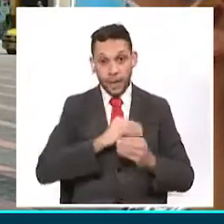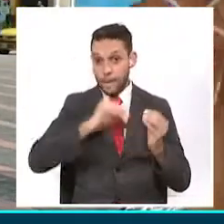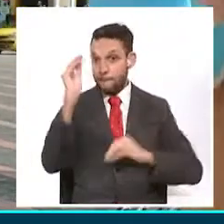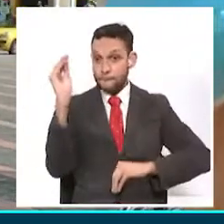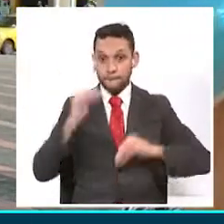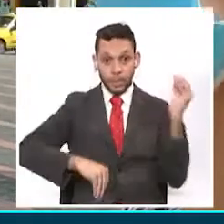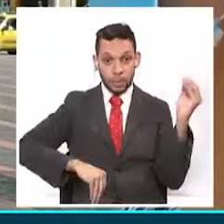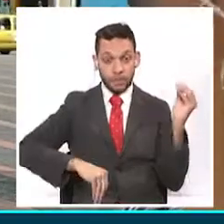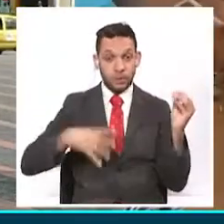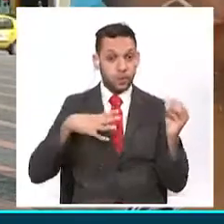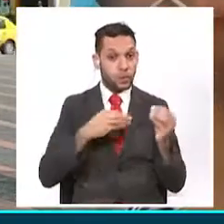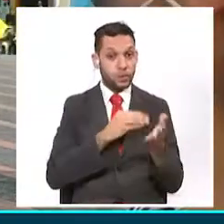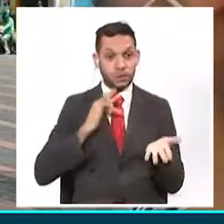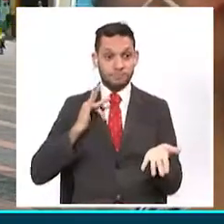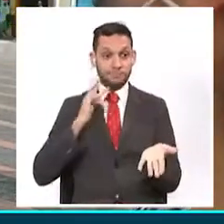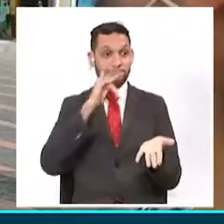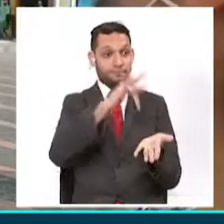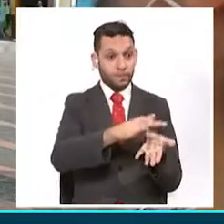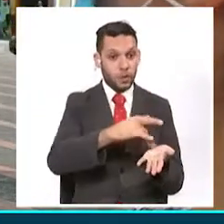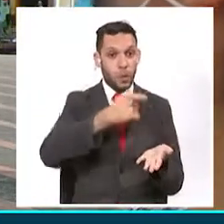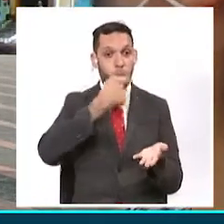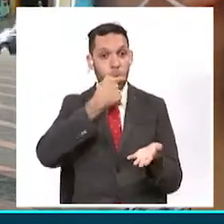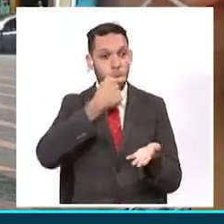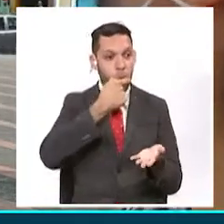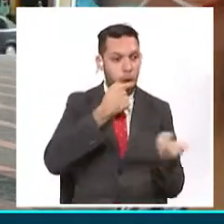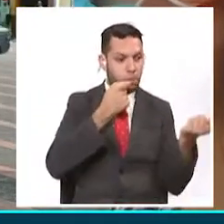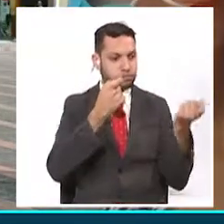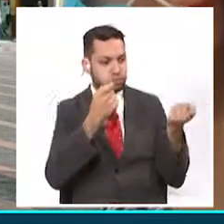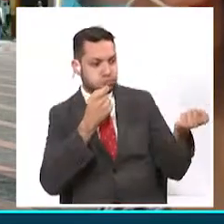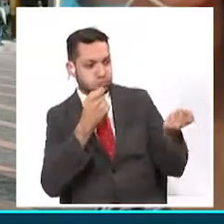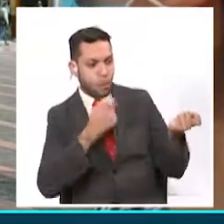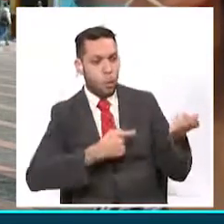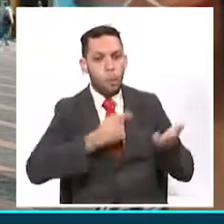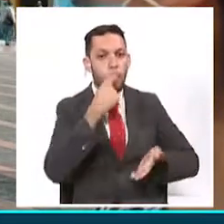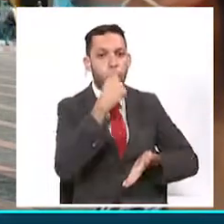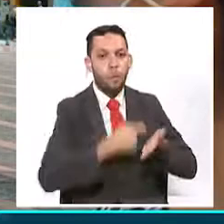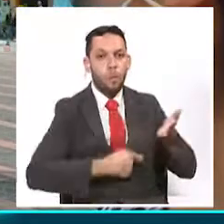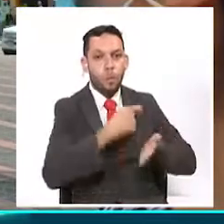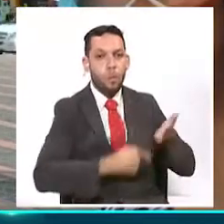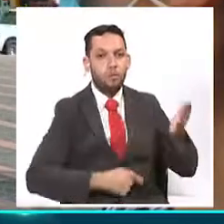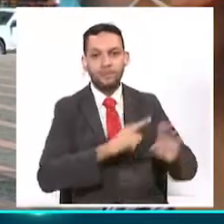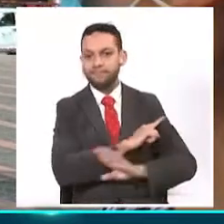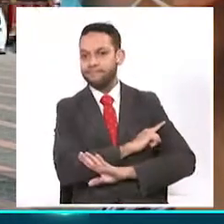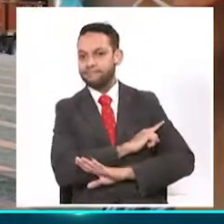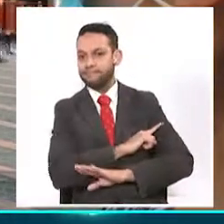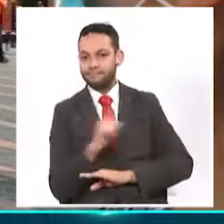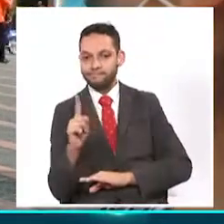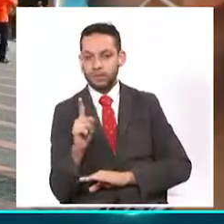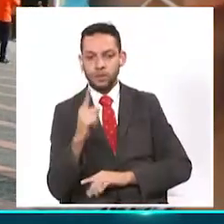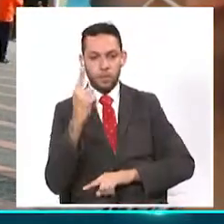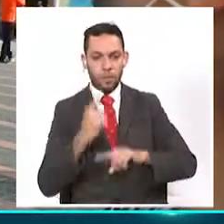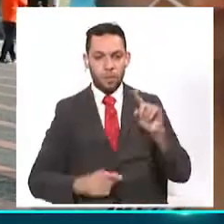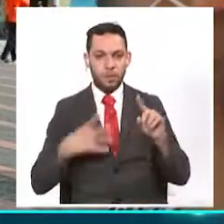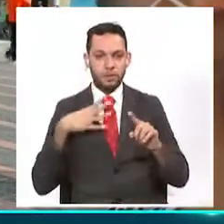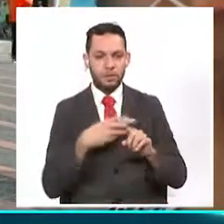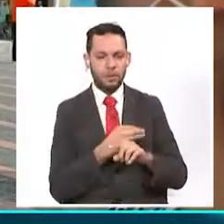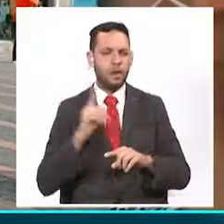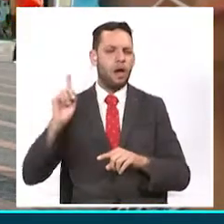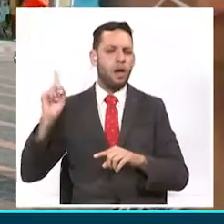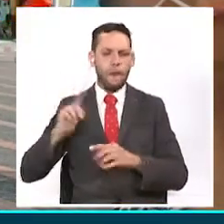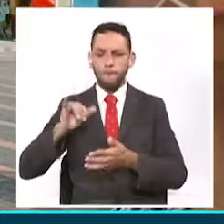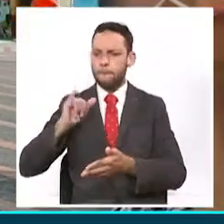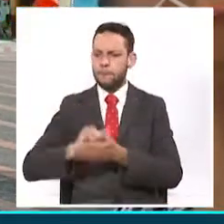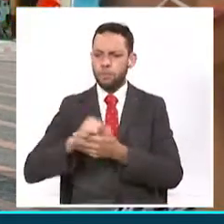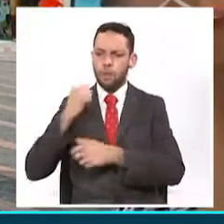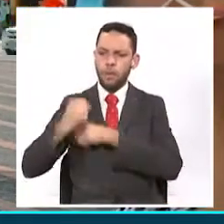ingresar a estos municipios, aplicar la norma. Simplemente, como lo hemos venido haciendo desde hace mucho tiempo,